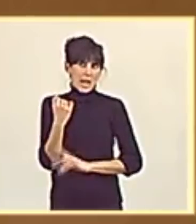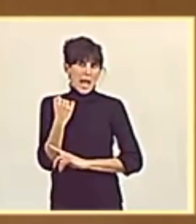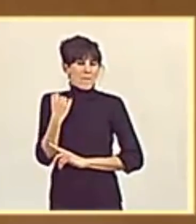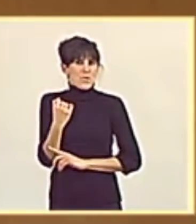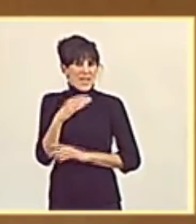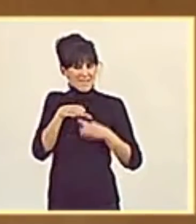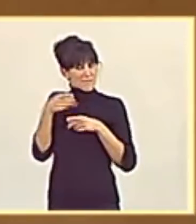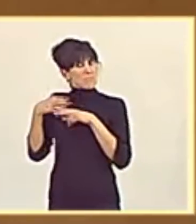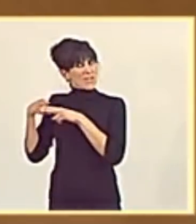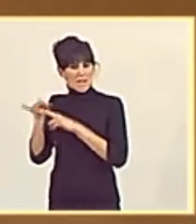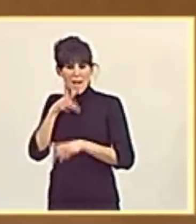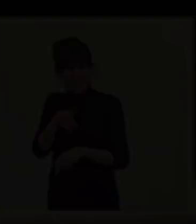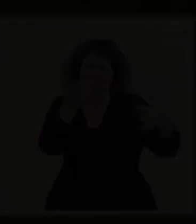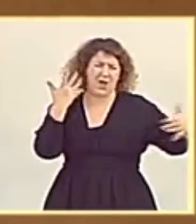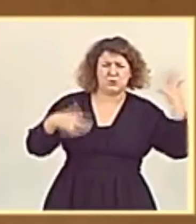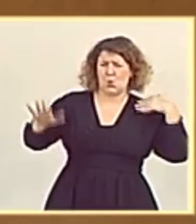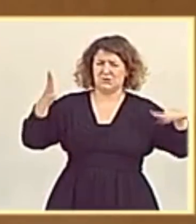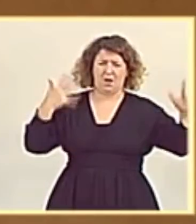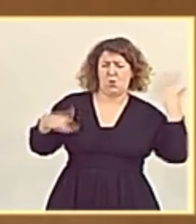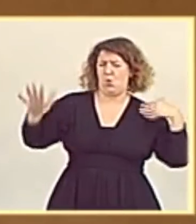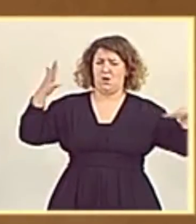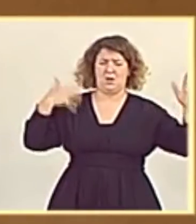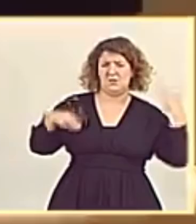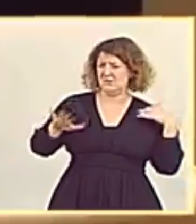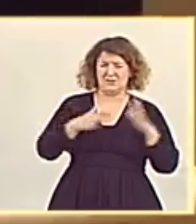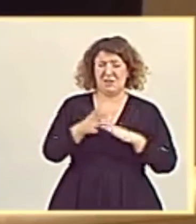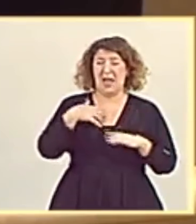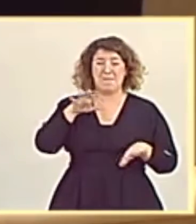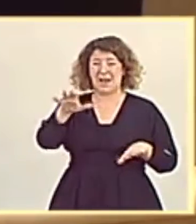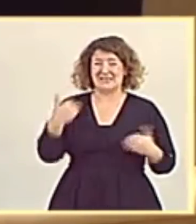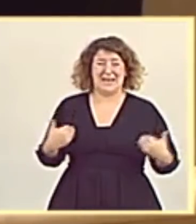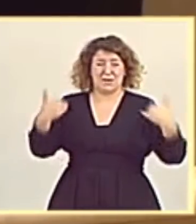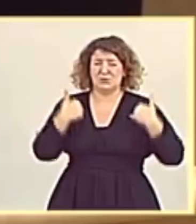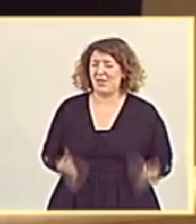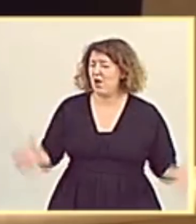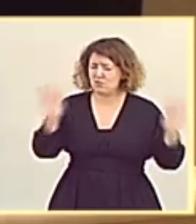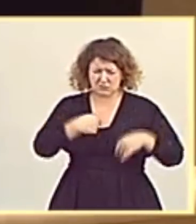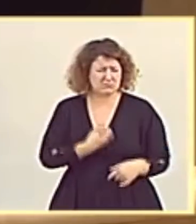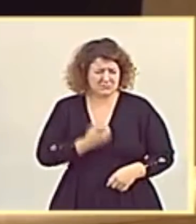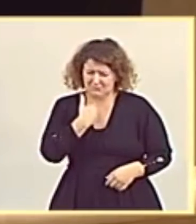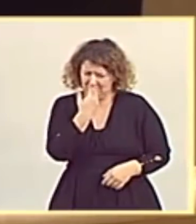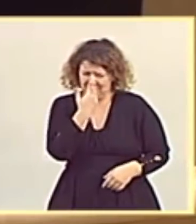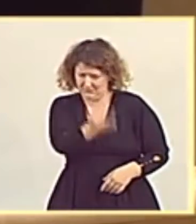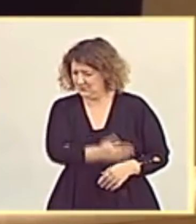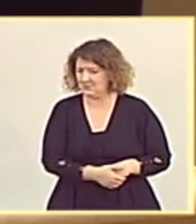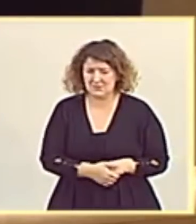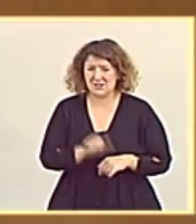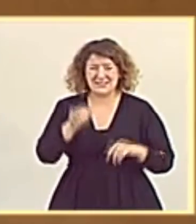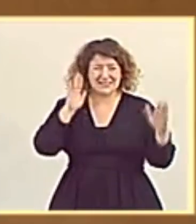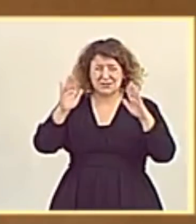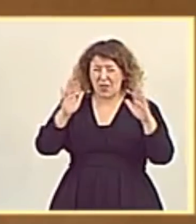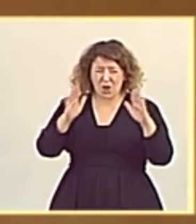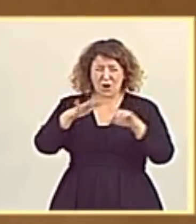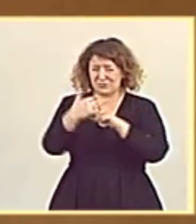políticas, ahora sus palabras no valen. Una falta de responsabilidad con el país, se lo digo como lo siento, en un momento de pandemia